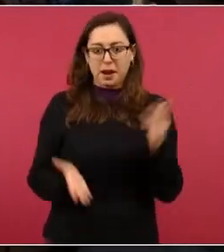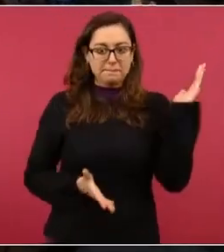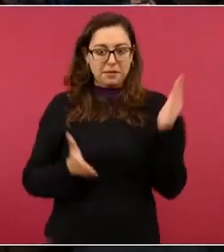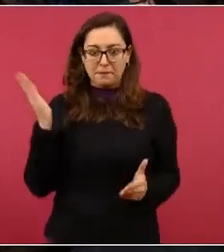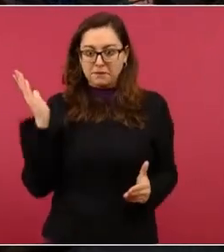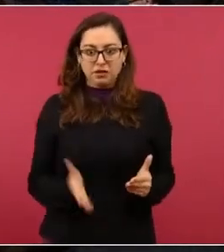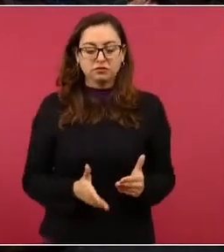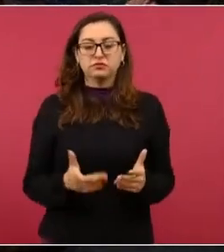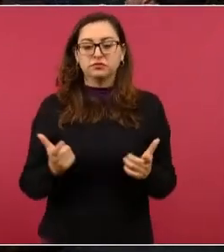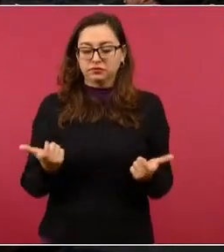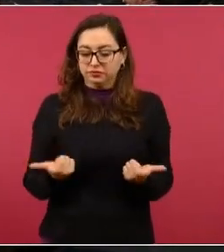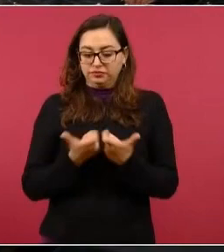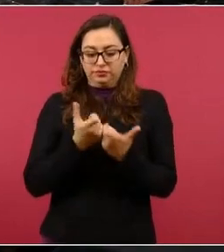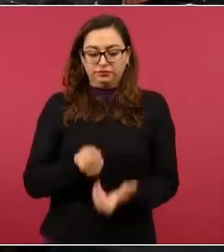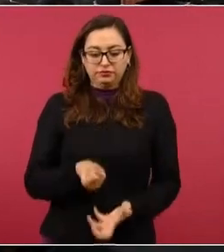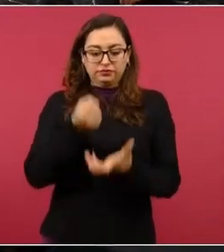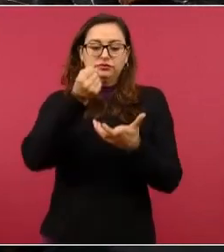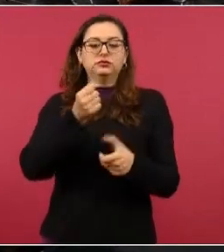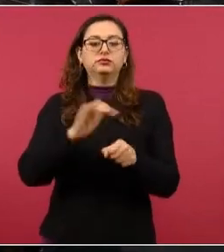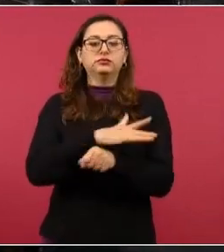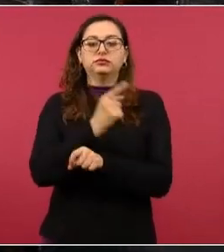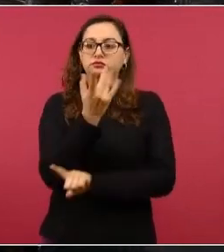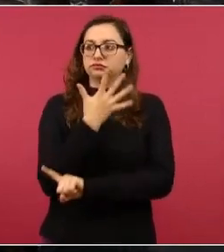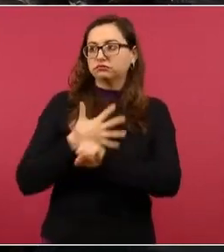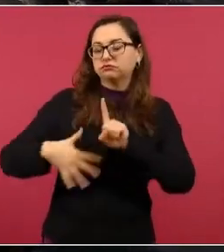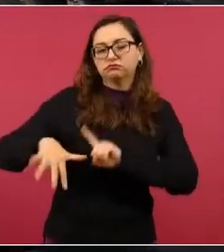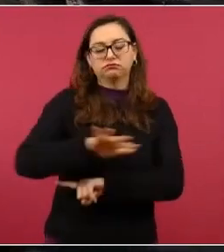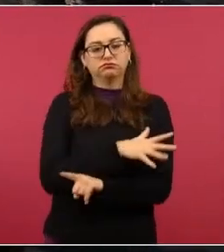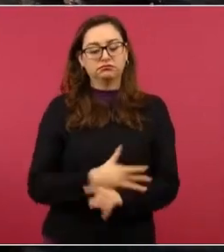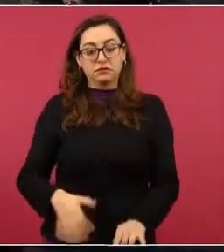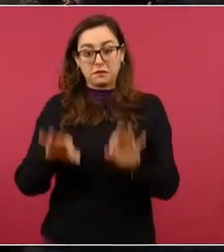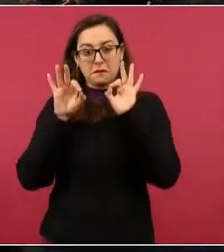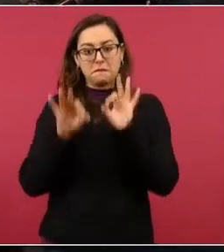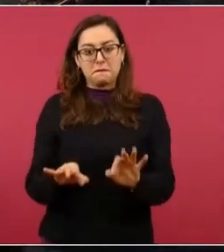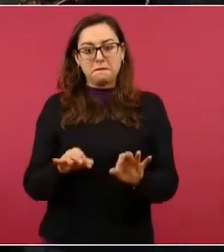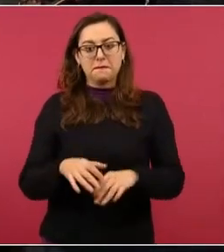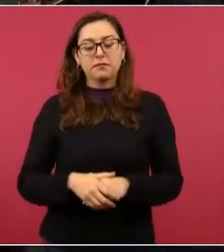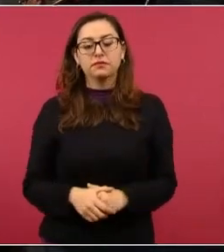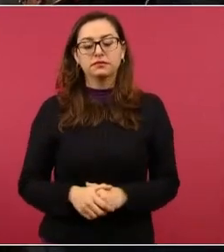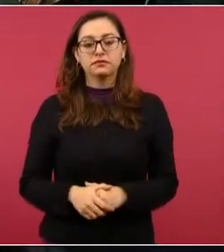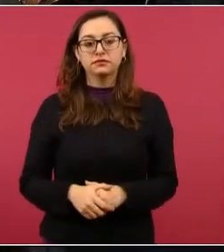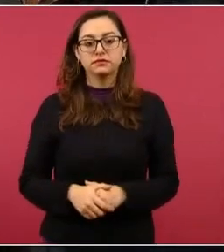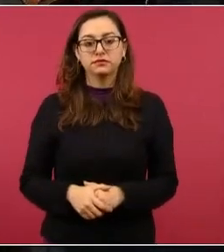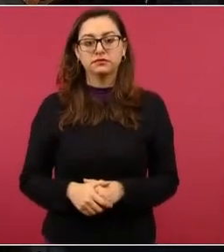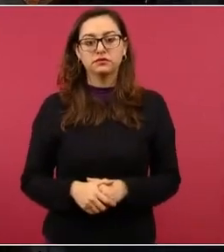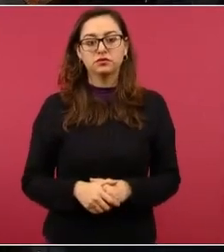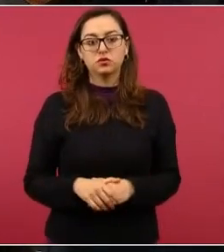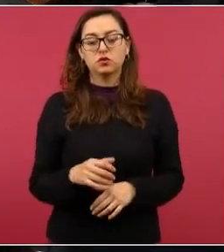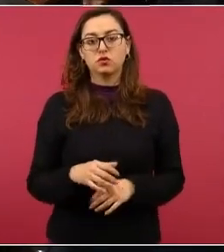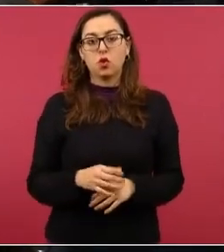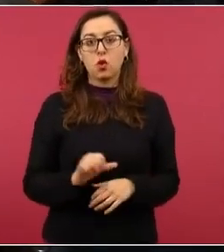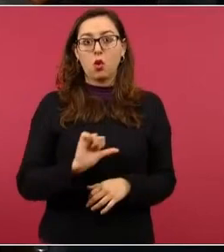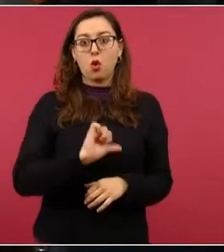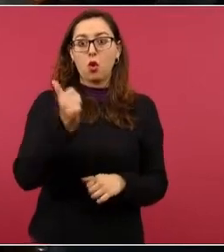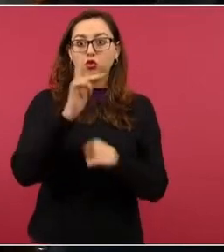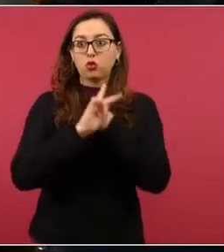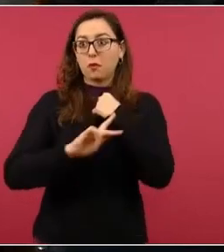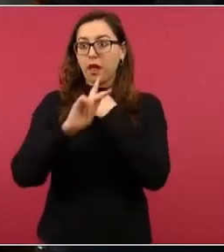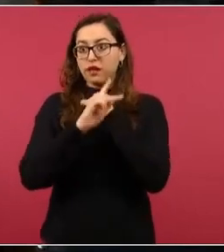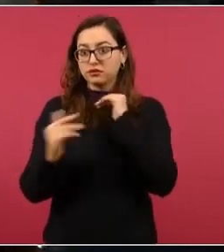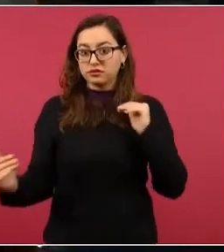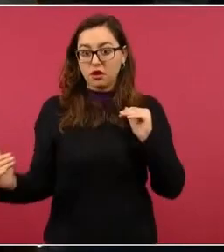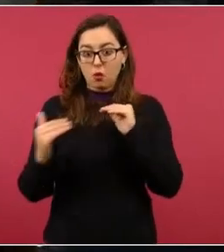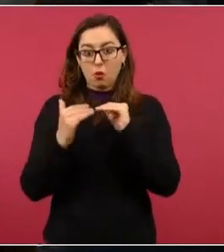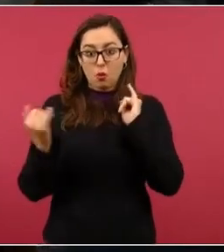tiene condiciones inmejorables. no hay otro país